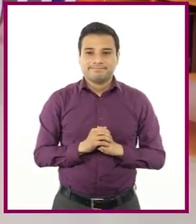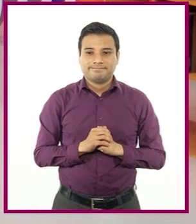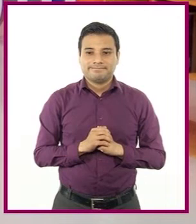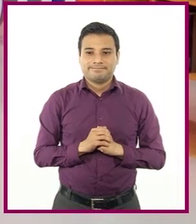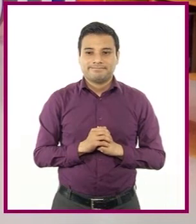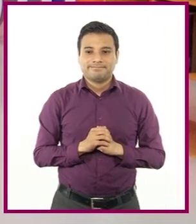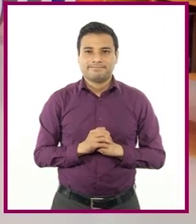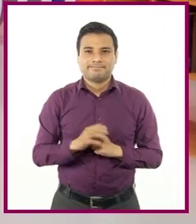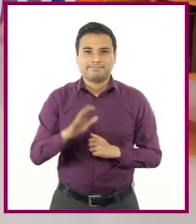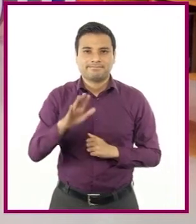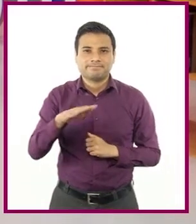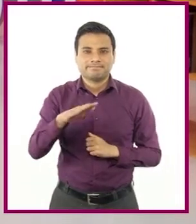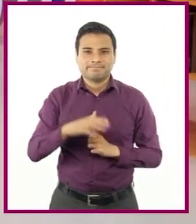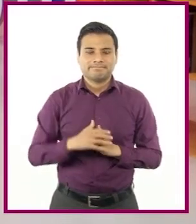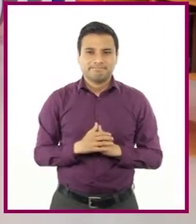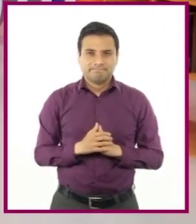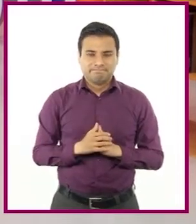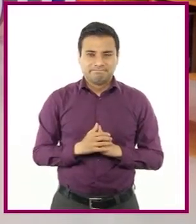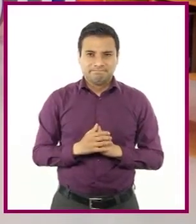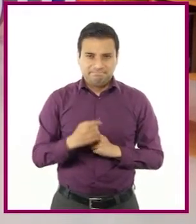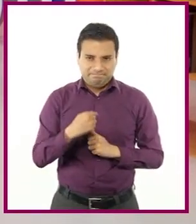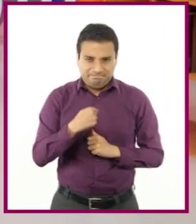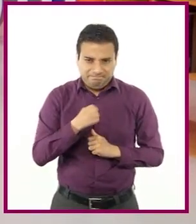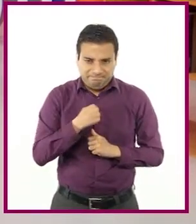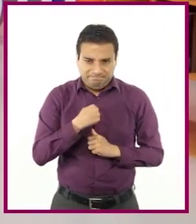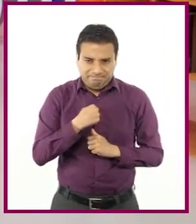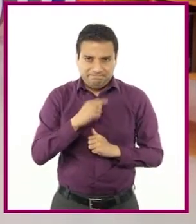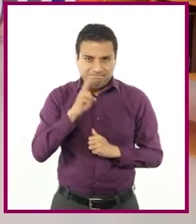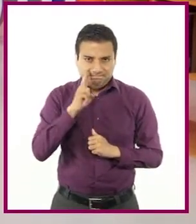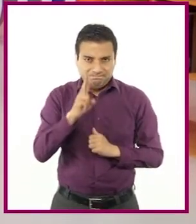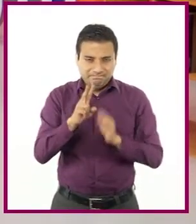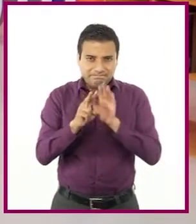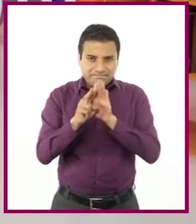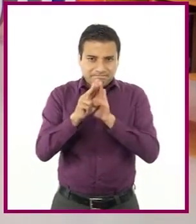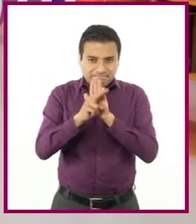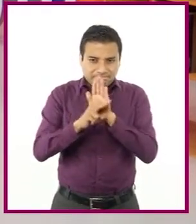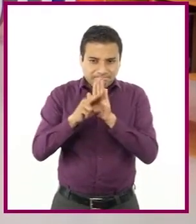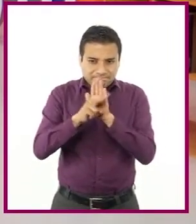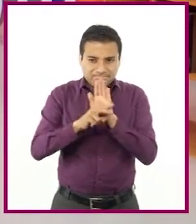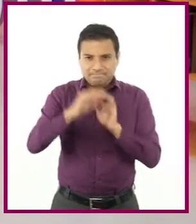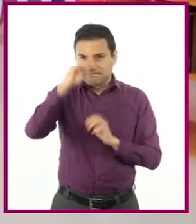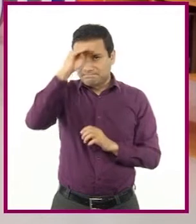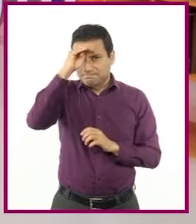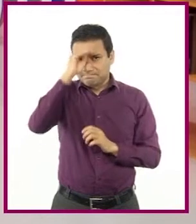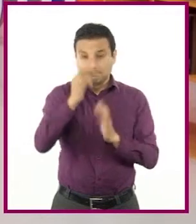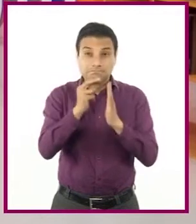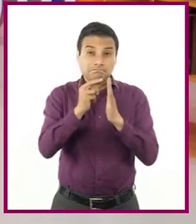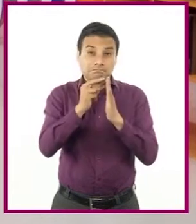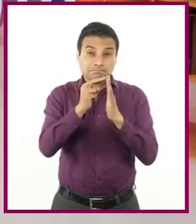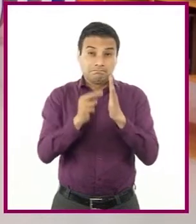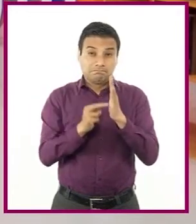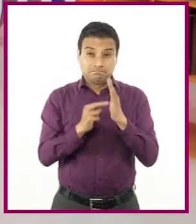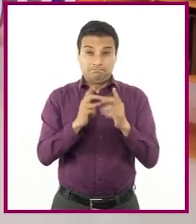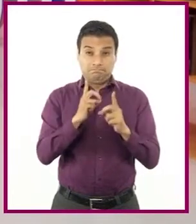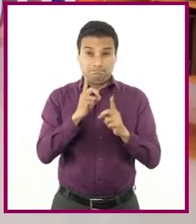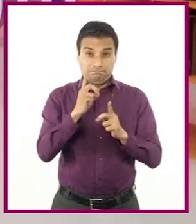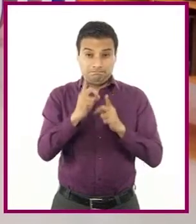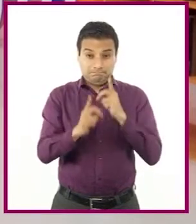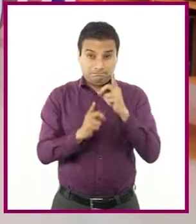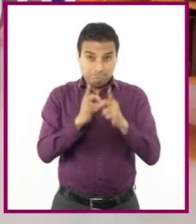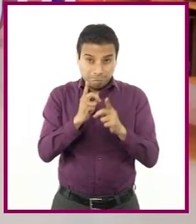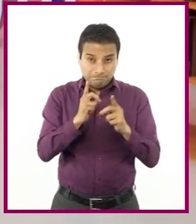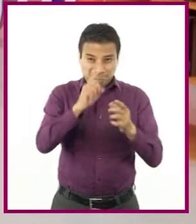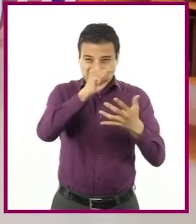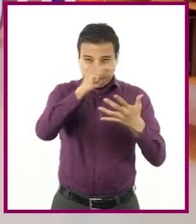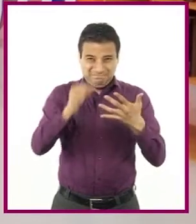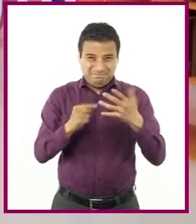Profesora, en mi experiencia personal y después de haber visto el video, pienso que los reglamentos deportivos como conjunto de reglas, normas o